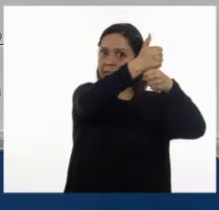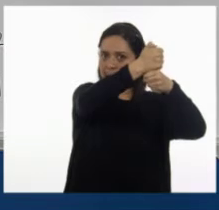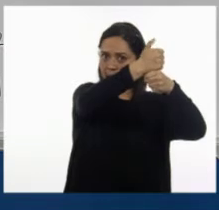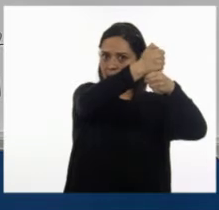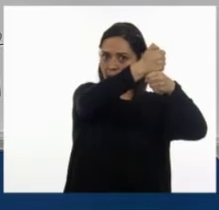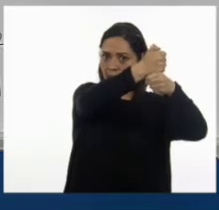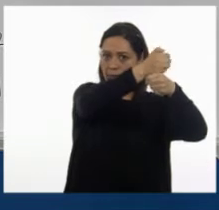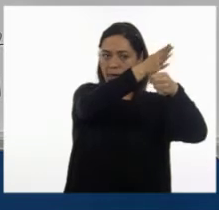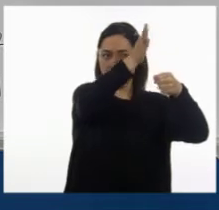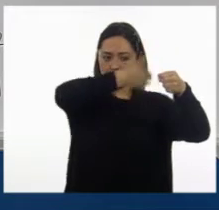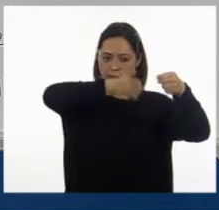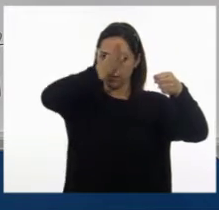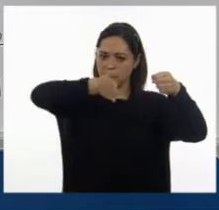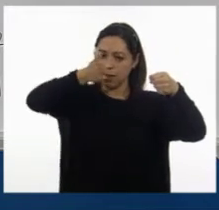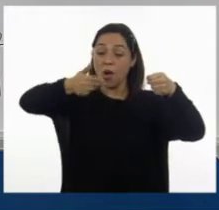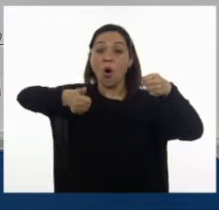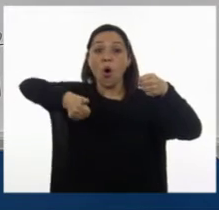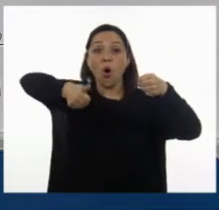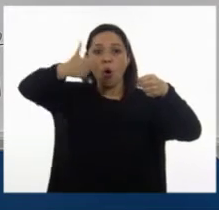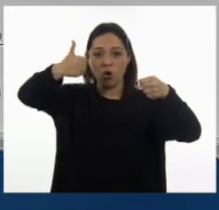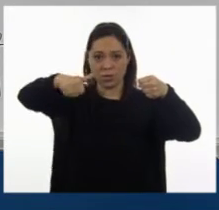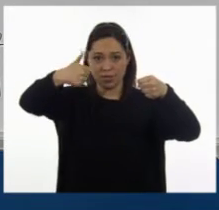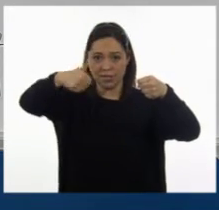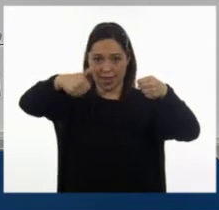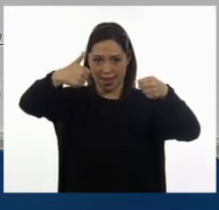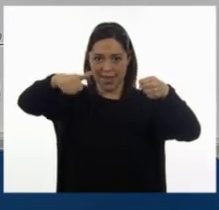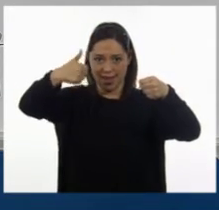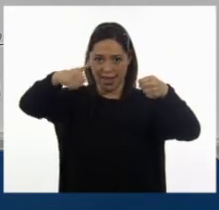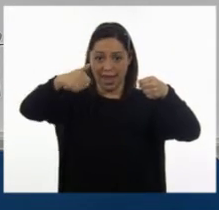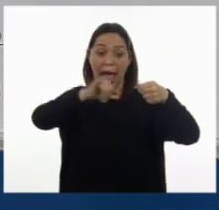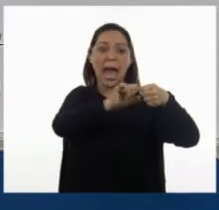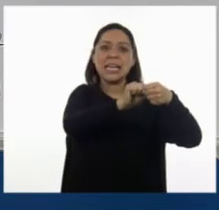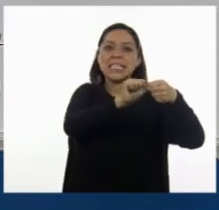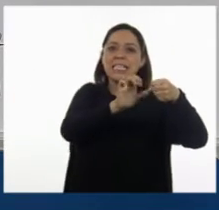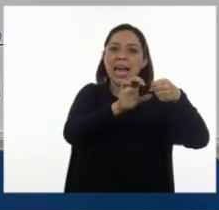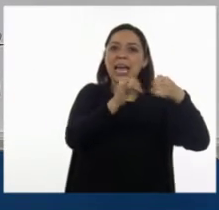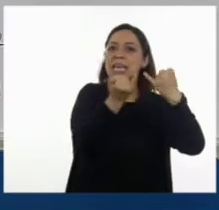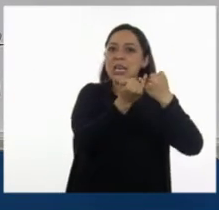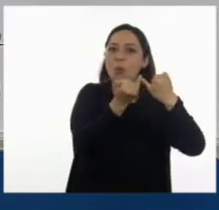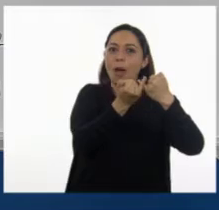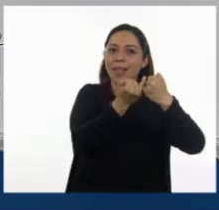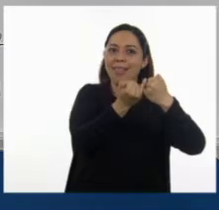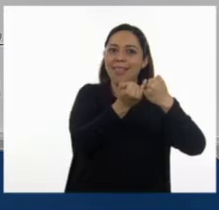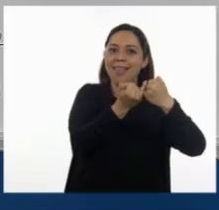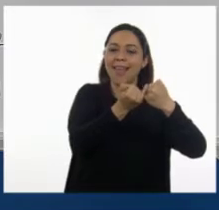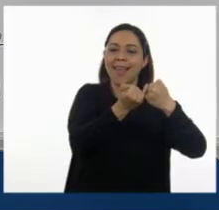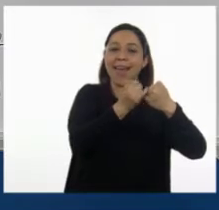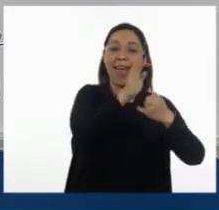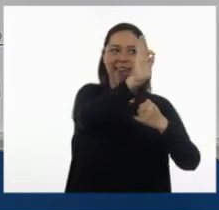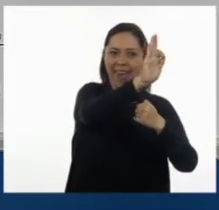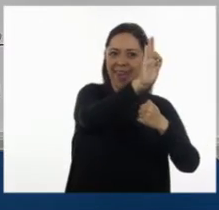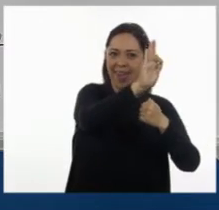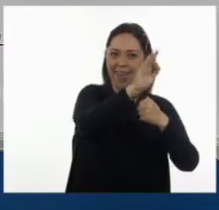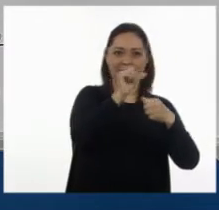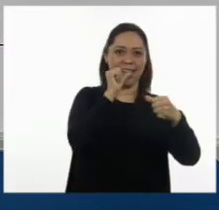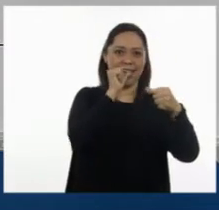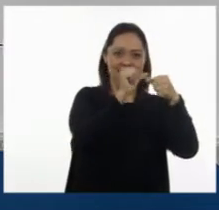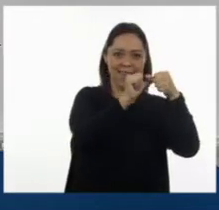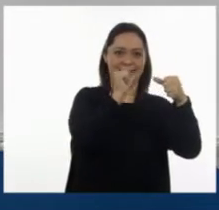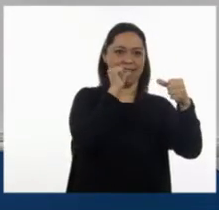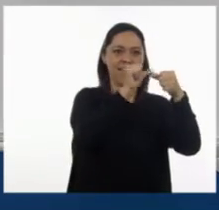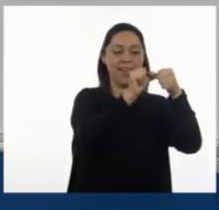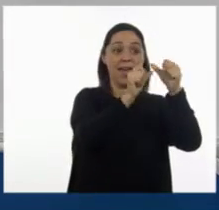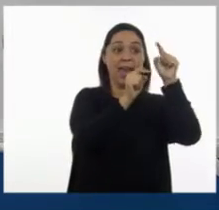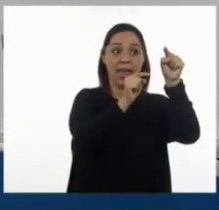ya teníamos a Isaac también en la sexta fila. Dos, tres, cuatro, cinco, seis. Que es la F, solo que entonces Patricia